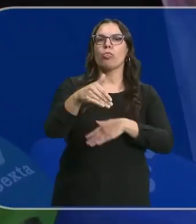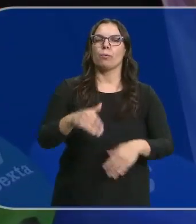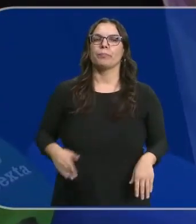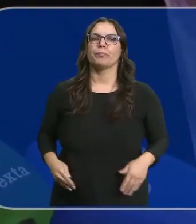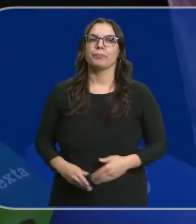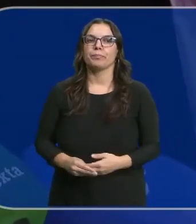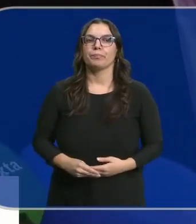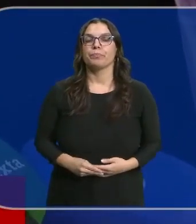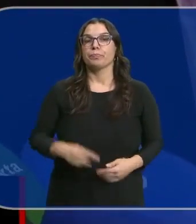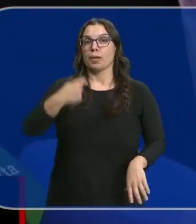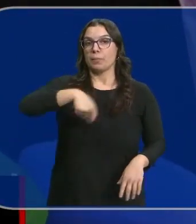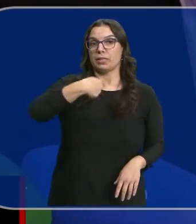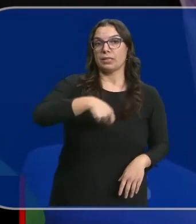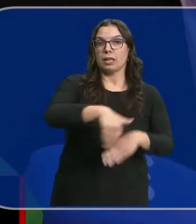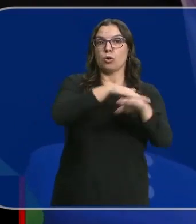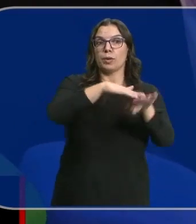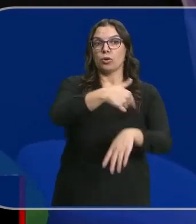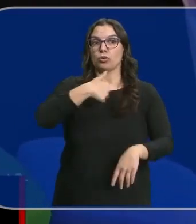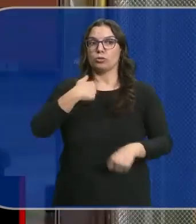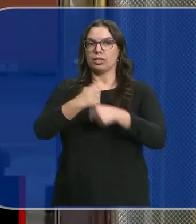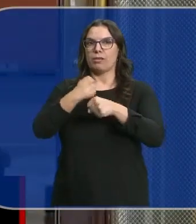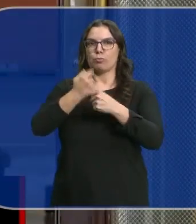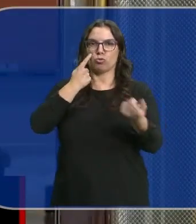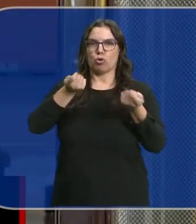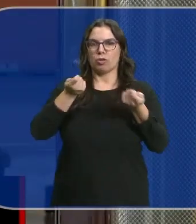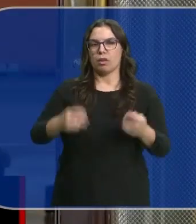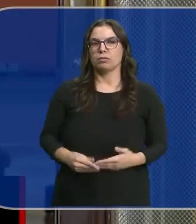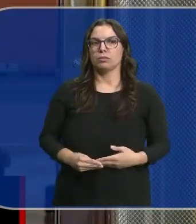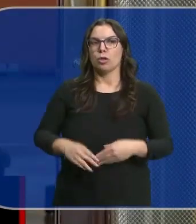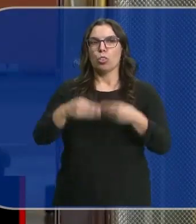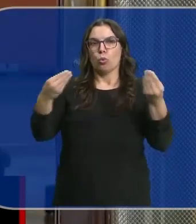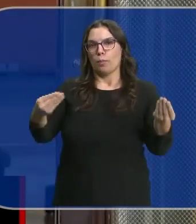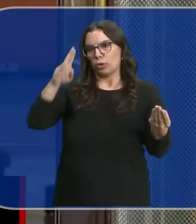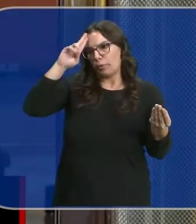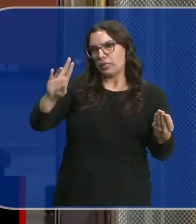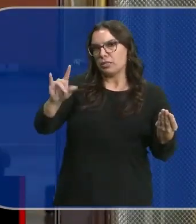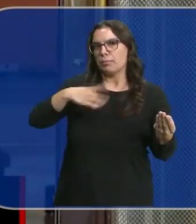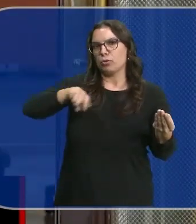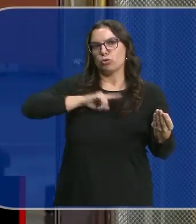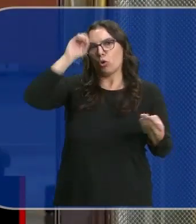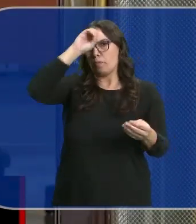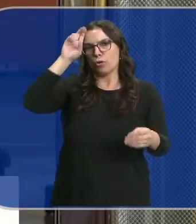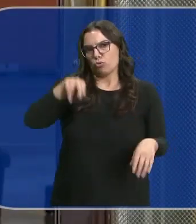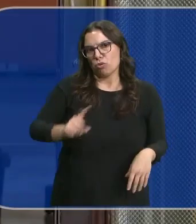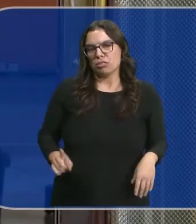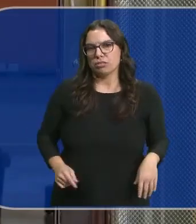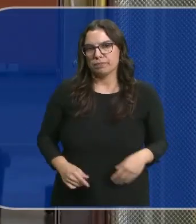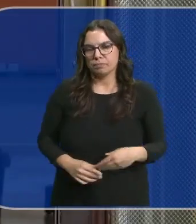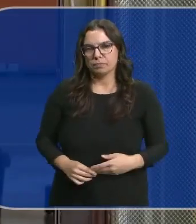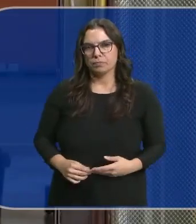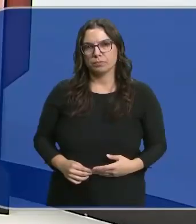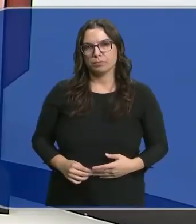Que el presidente del gobierno y yo trabajamos coordinadamente. Un documento sin duda respetable, pero no es la posición del Partido Socialista.